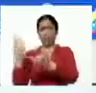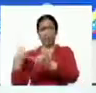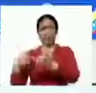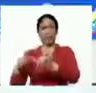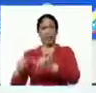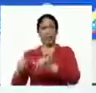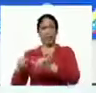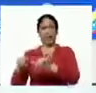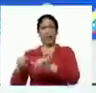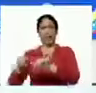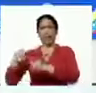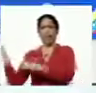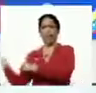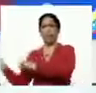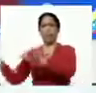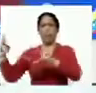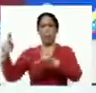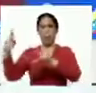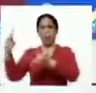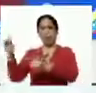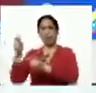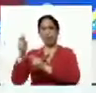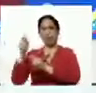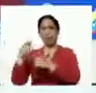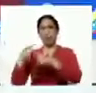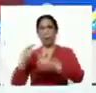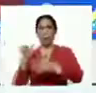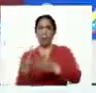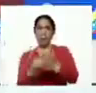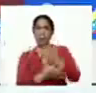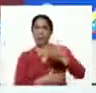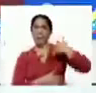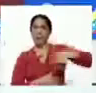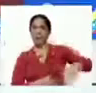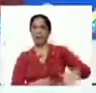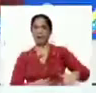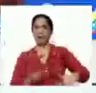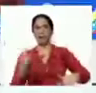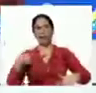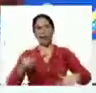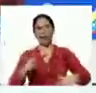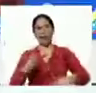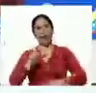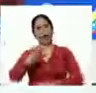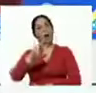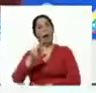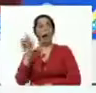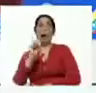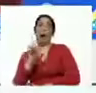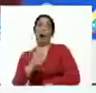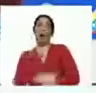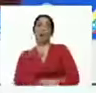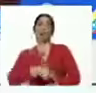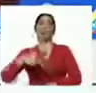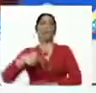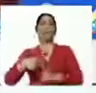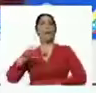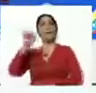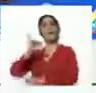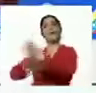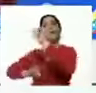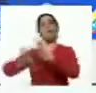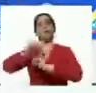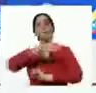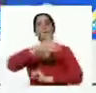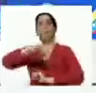la red para pescar, y en el otro brazo tienen una caja o un iglas. Para defender los